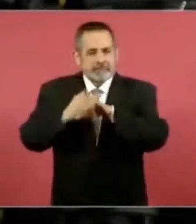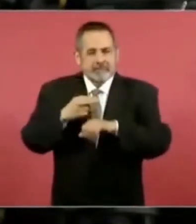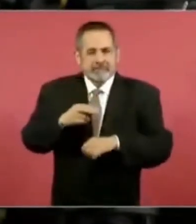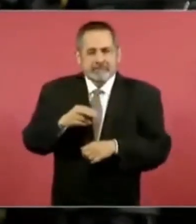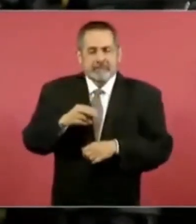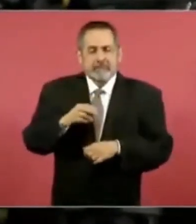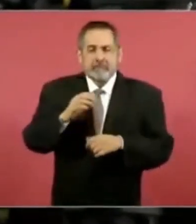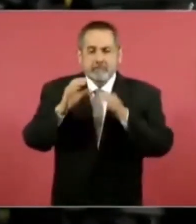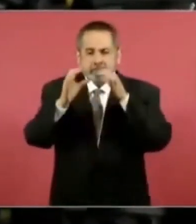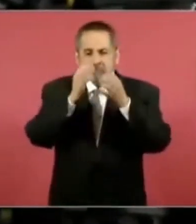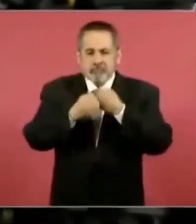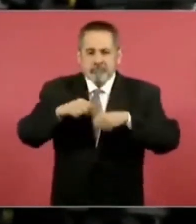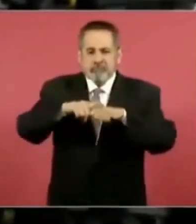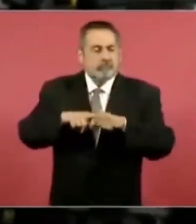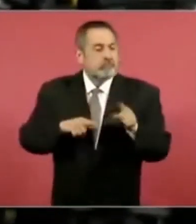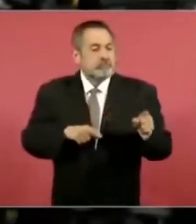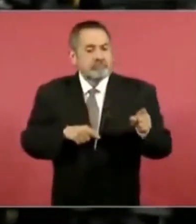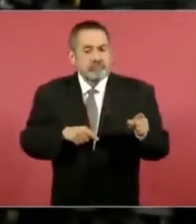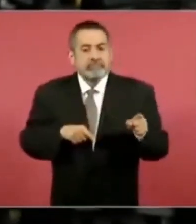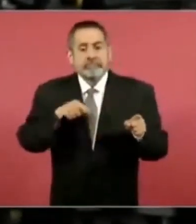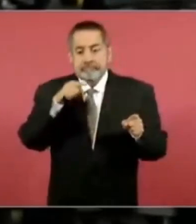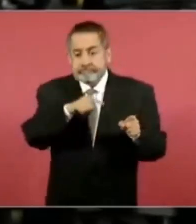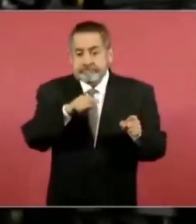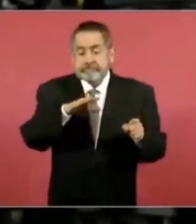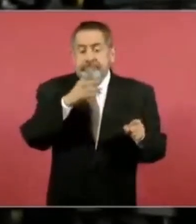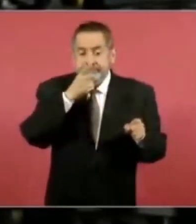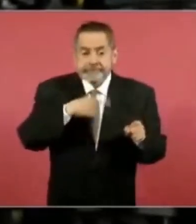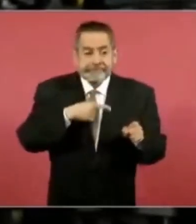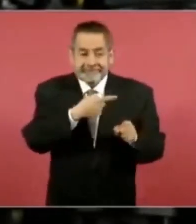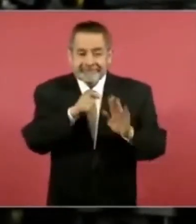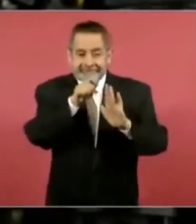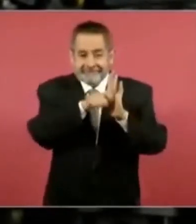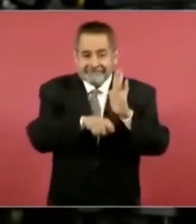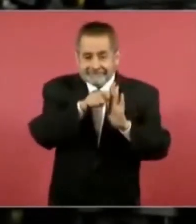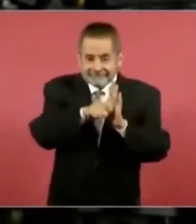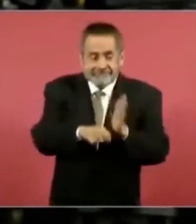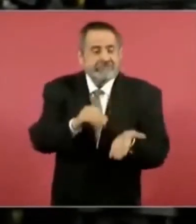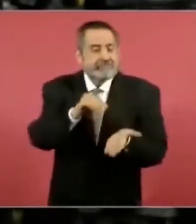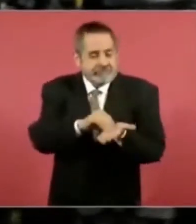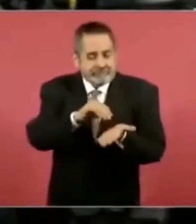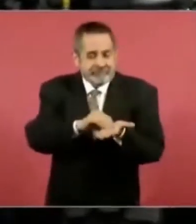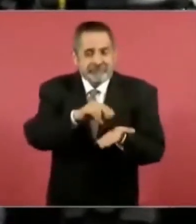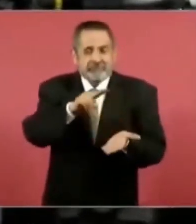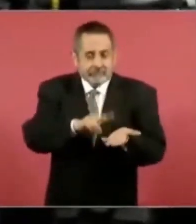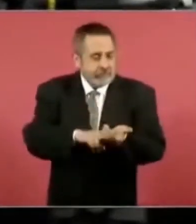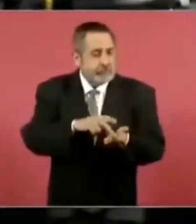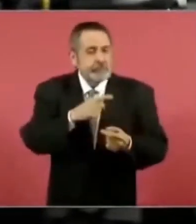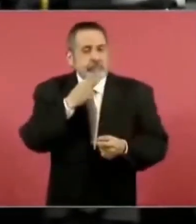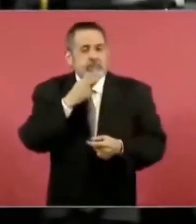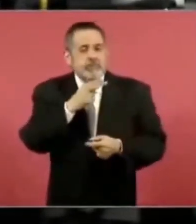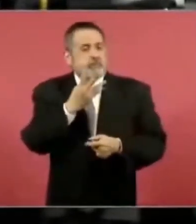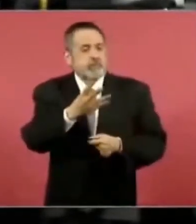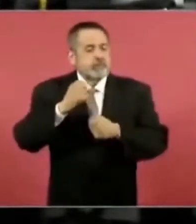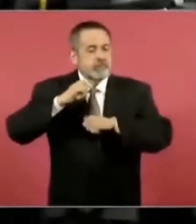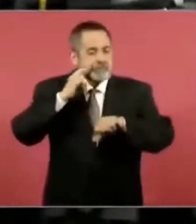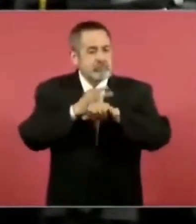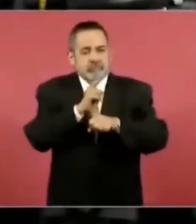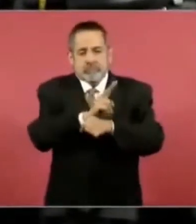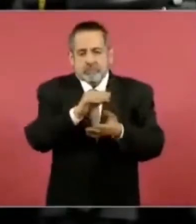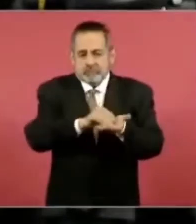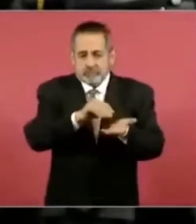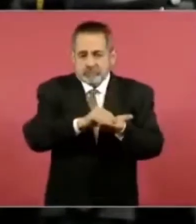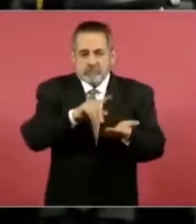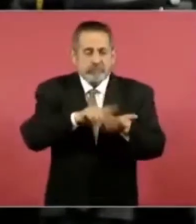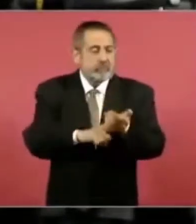pues justamente nos dijo que estas tarjetas seguían siendo utilizadas por los cuatro comisionados actuales y que los